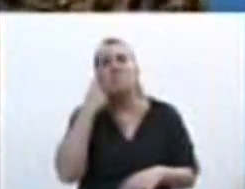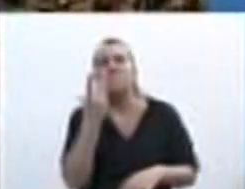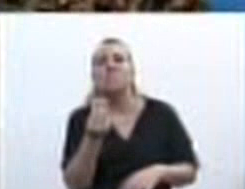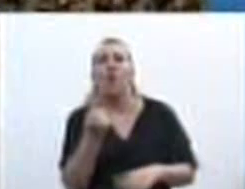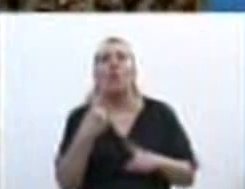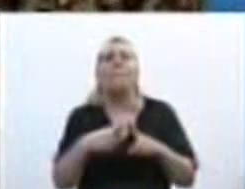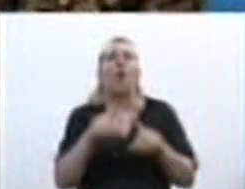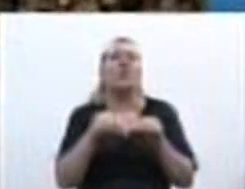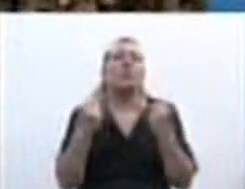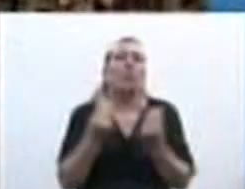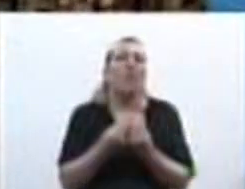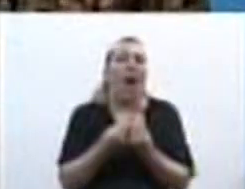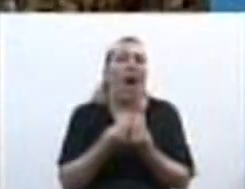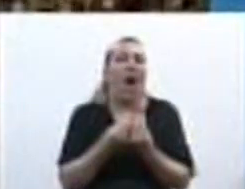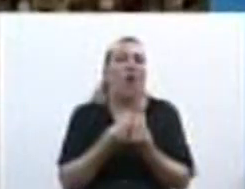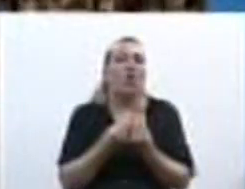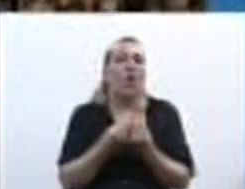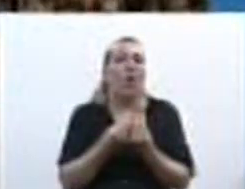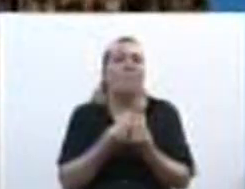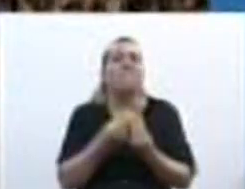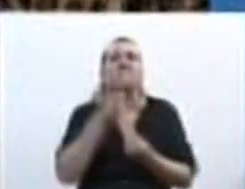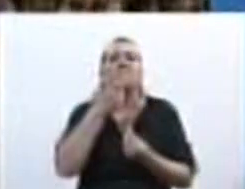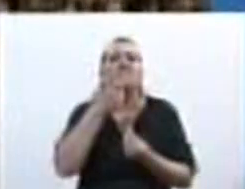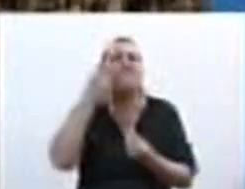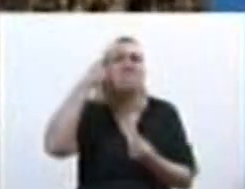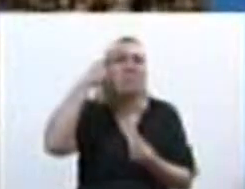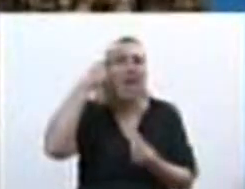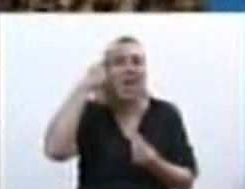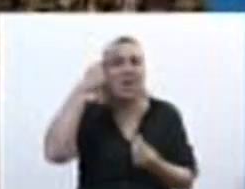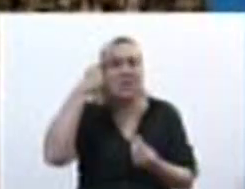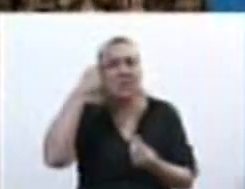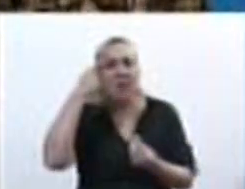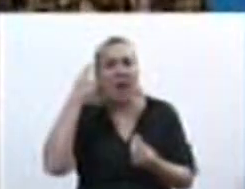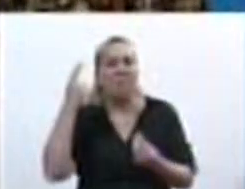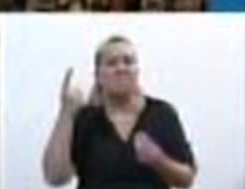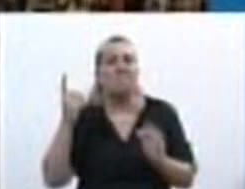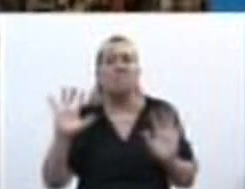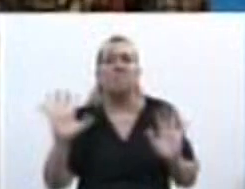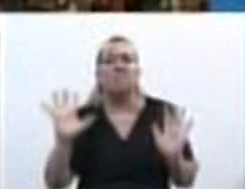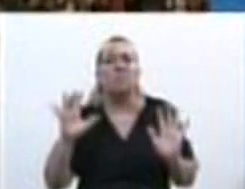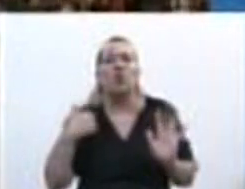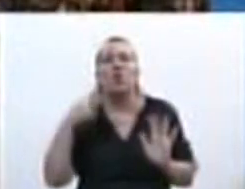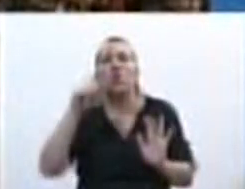aquellos que hoy las cosas no les salgan como piensan, ni tampoco creo que